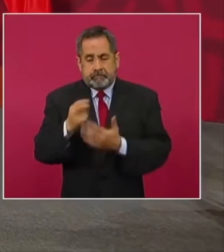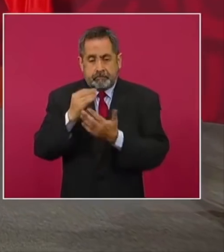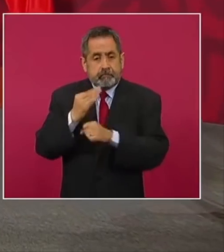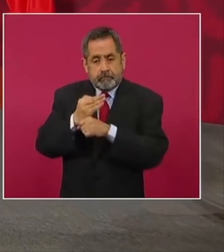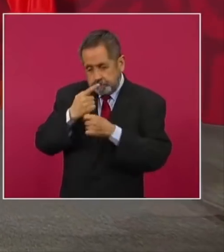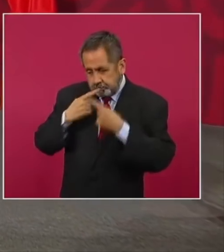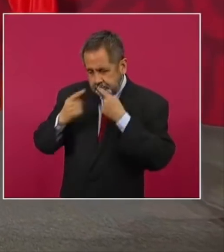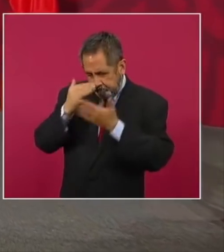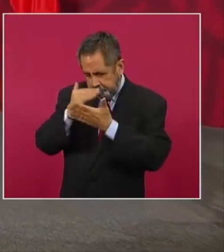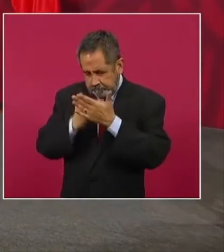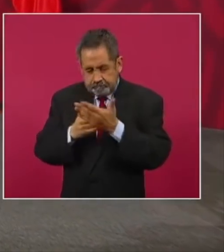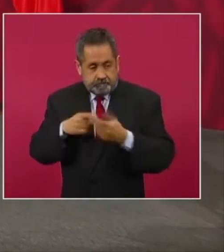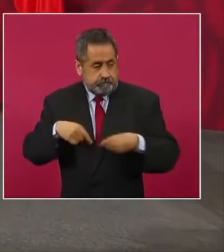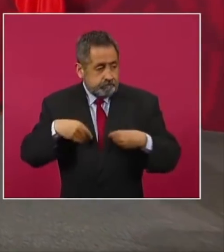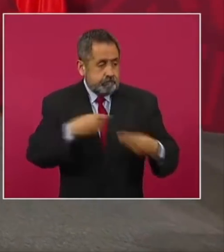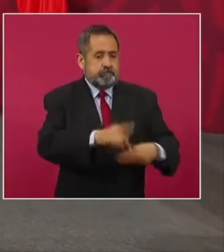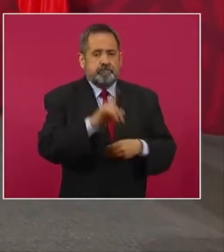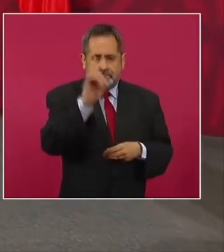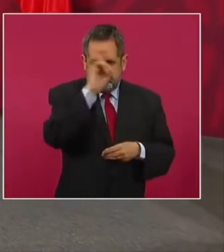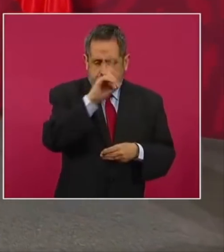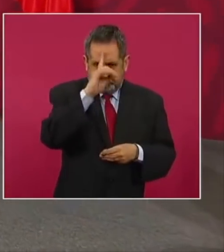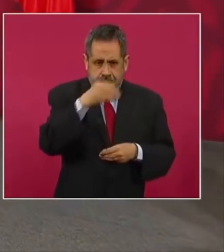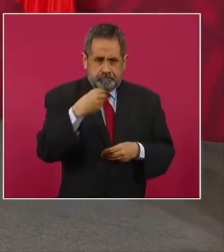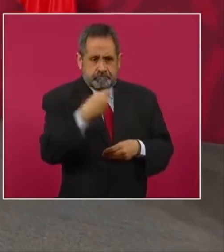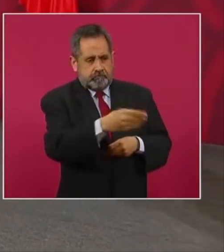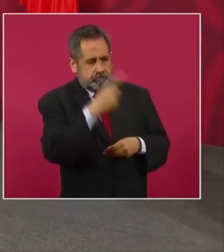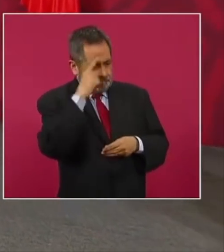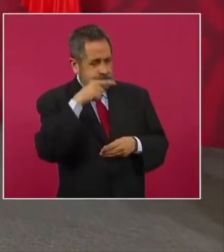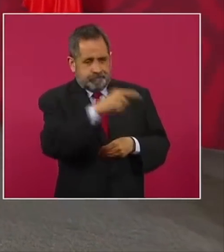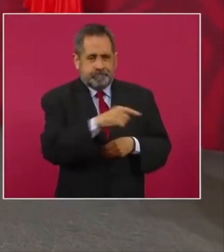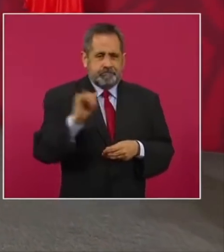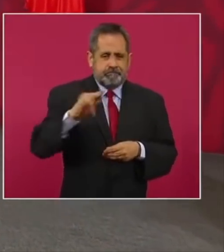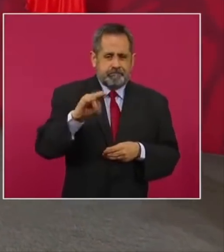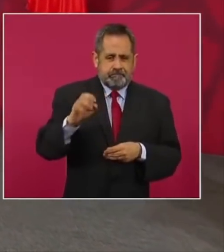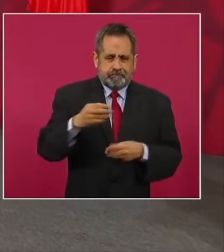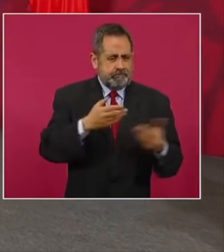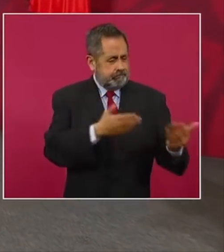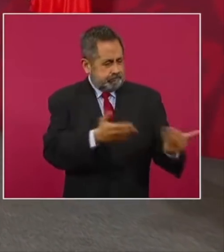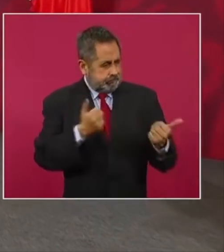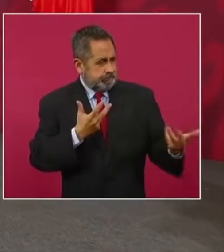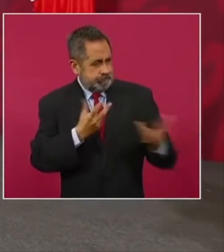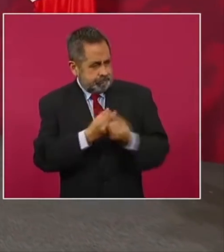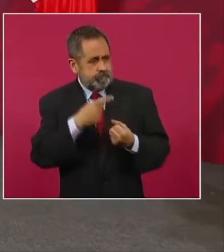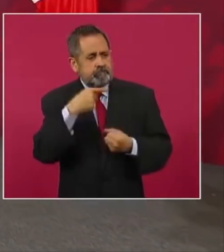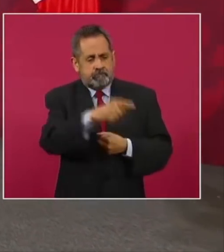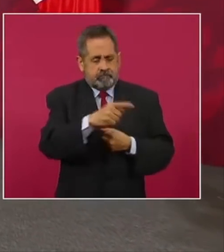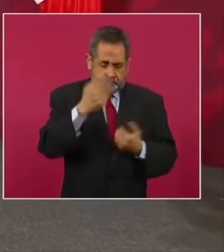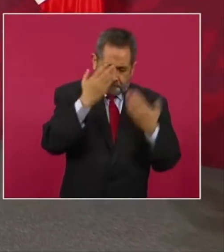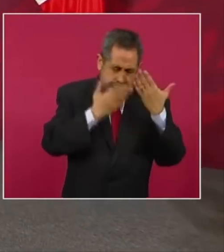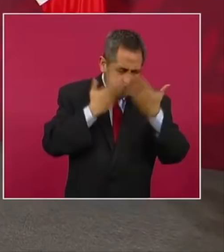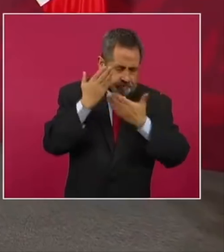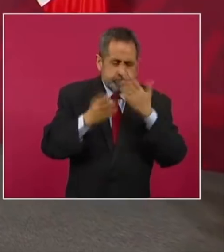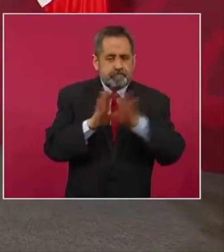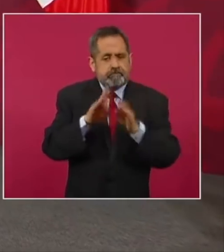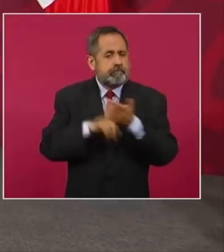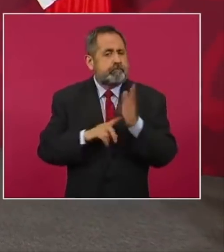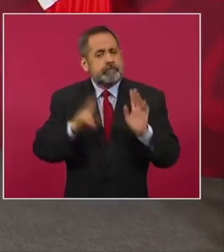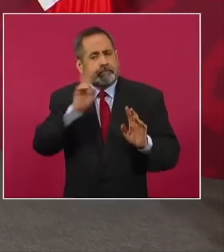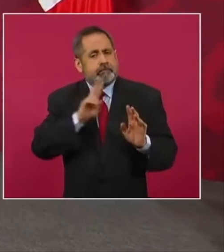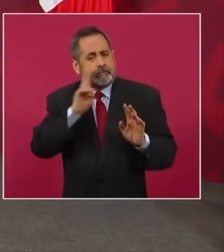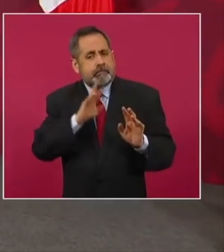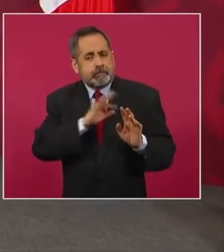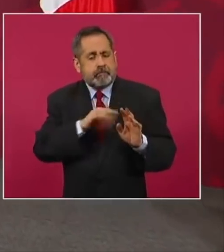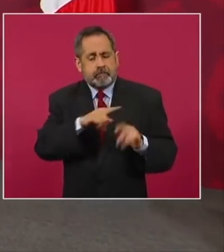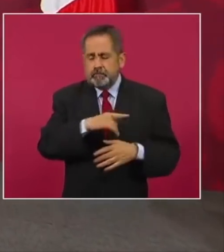sugerencia, una invitación al Instituto Nacional Electoral a que lo revise y en todo caso pudiese